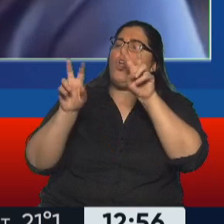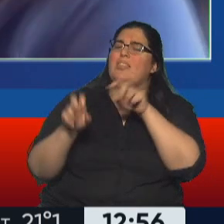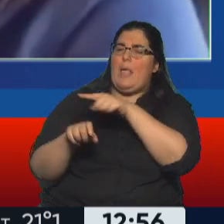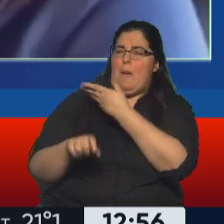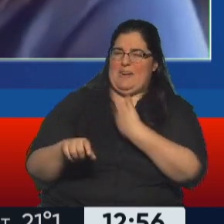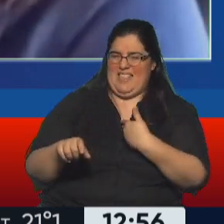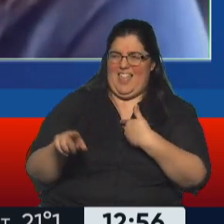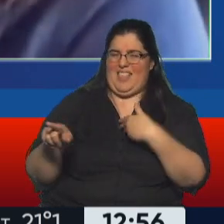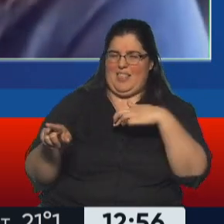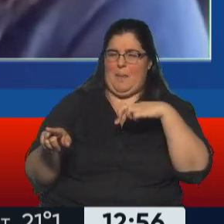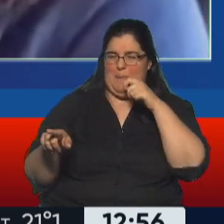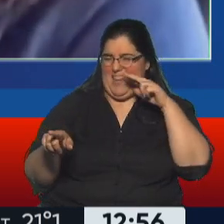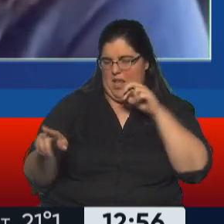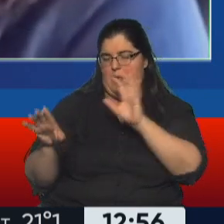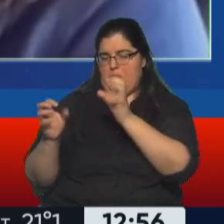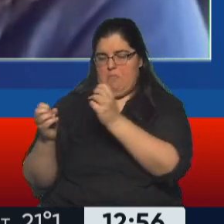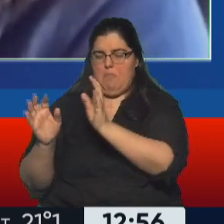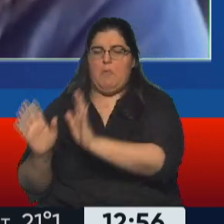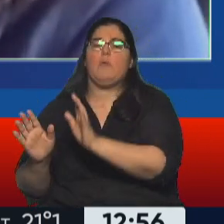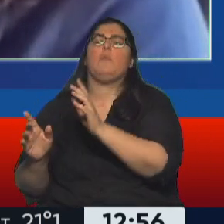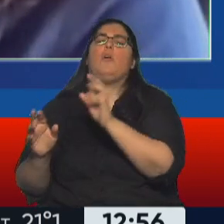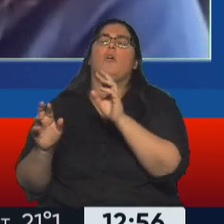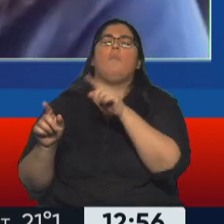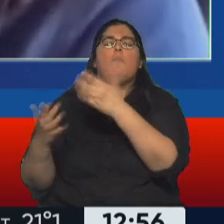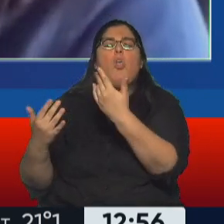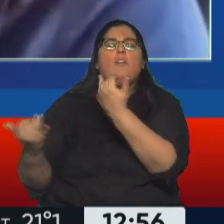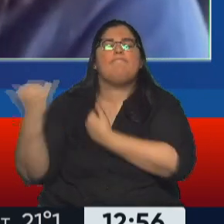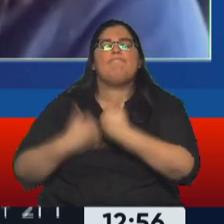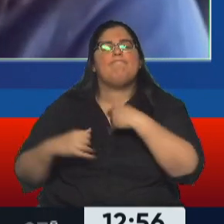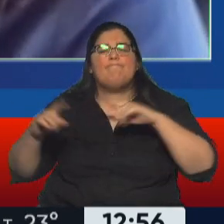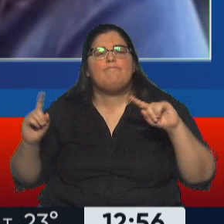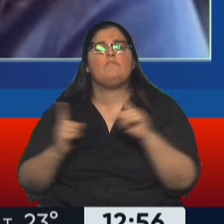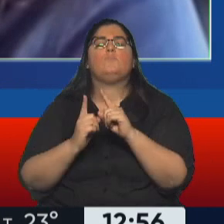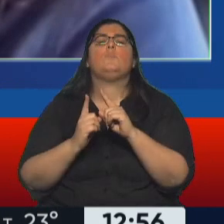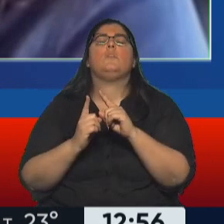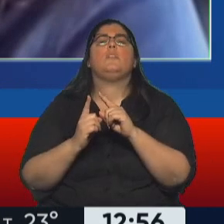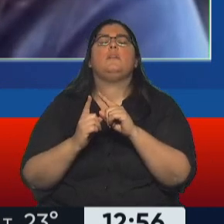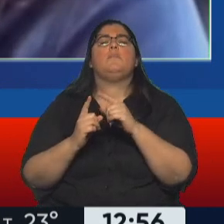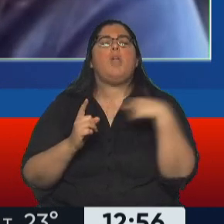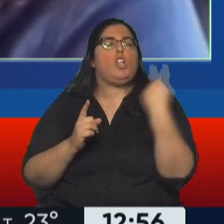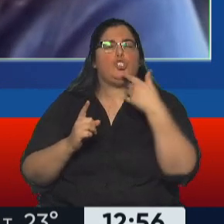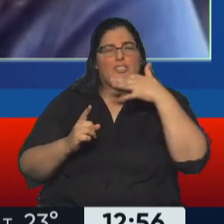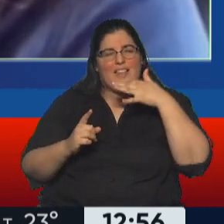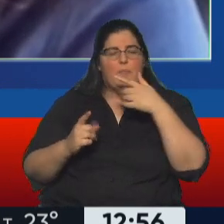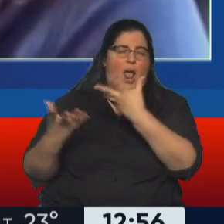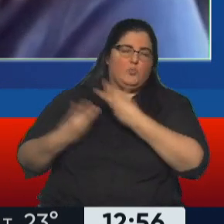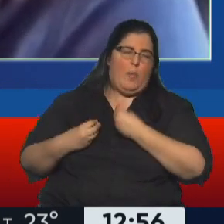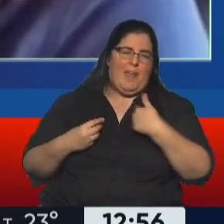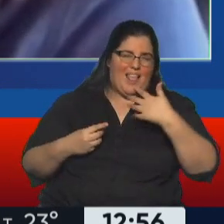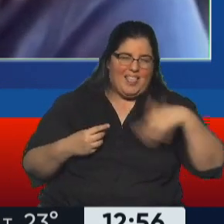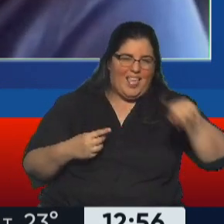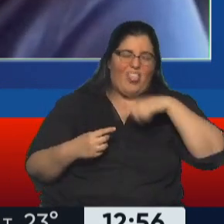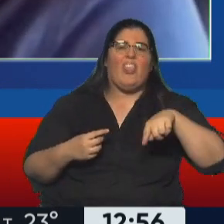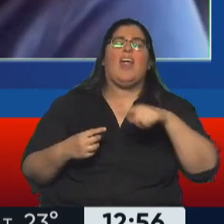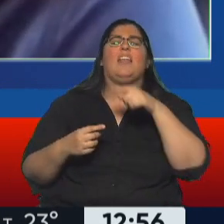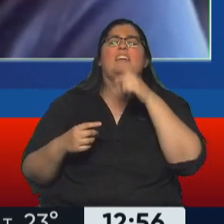nos podés ampliar el foco y, muy resumidamente, obviamente, tratar de hacernos entender o ayudarnos a entender qué está pasando